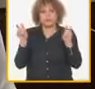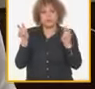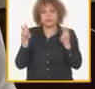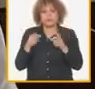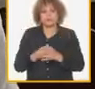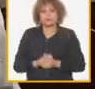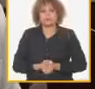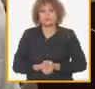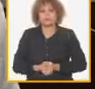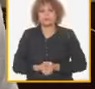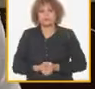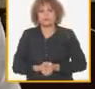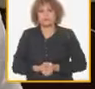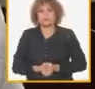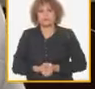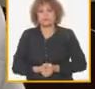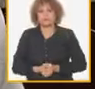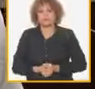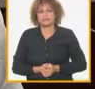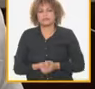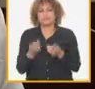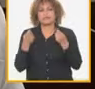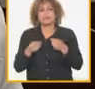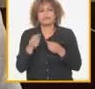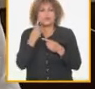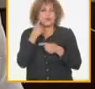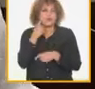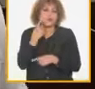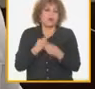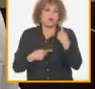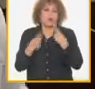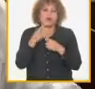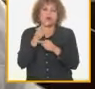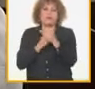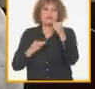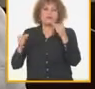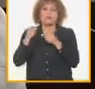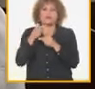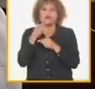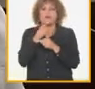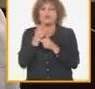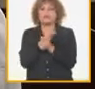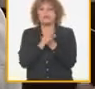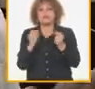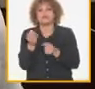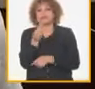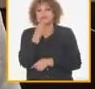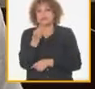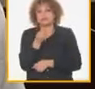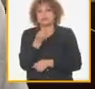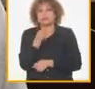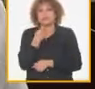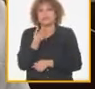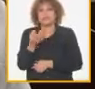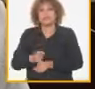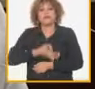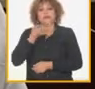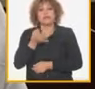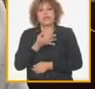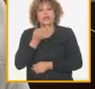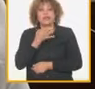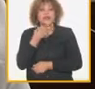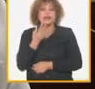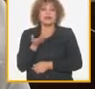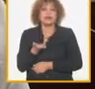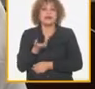requiere y esto tenemos que verlo como elemento principal de soberanía alimentaria como se ha dicho que es la capacidad que tiene la nación